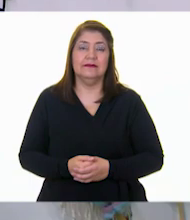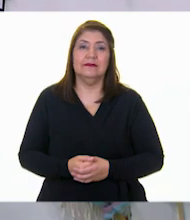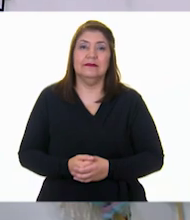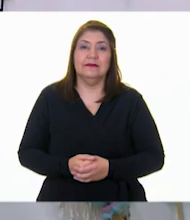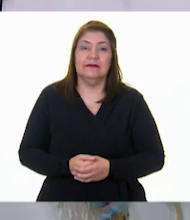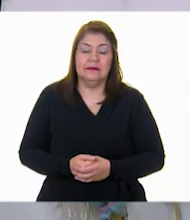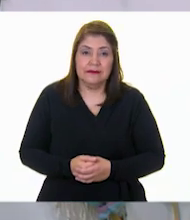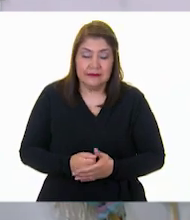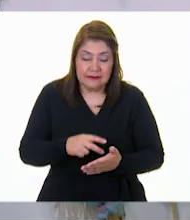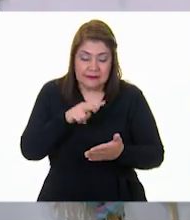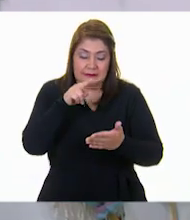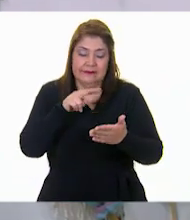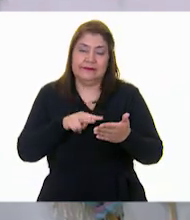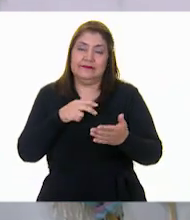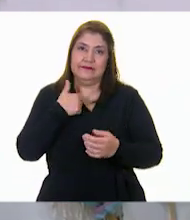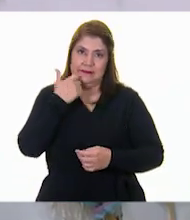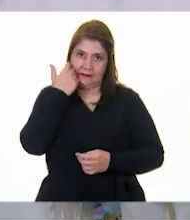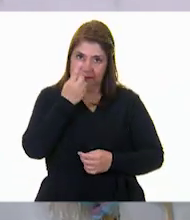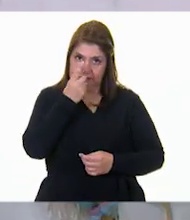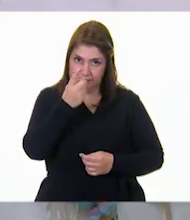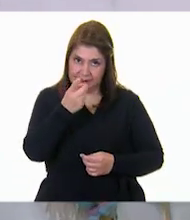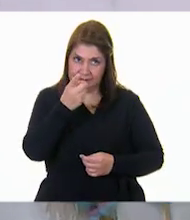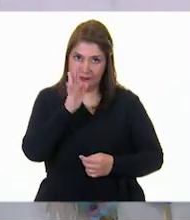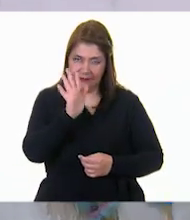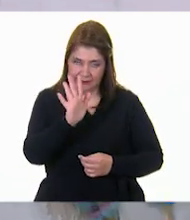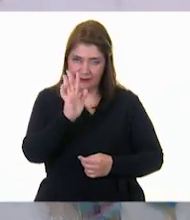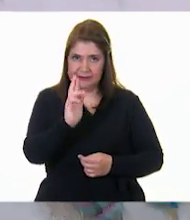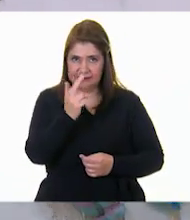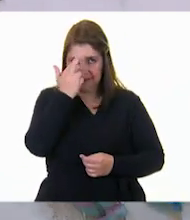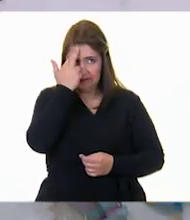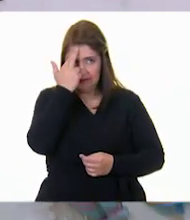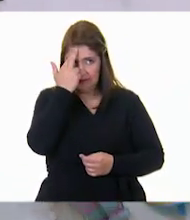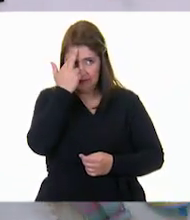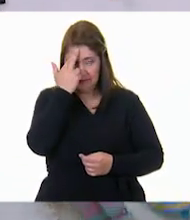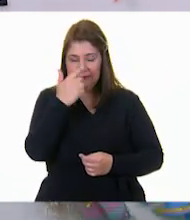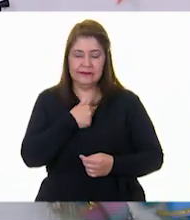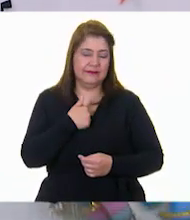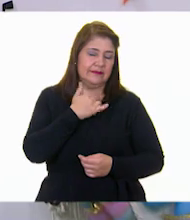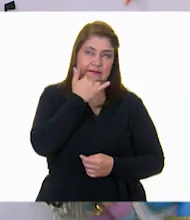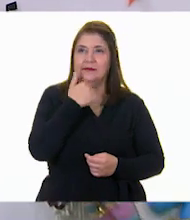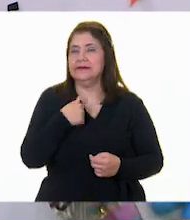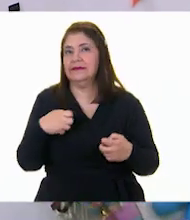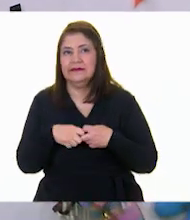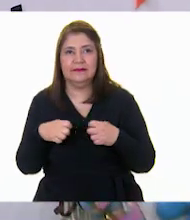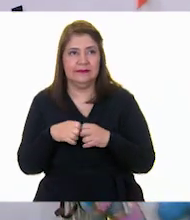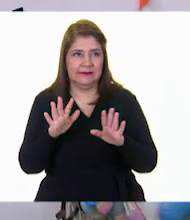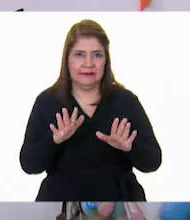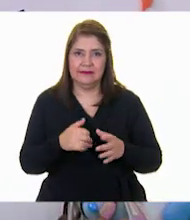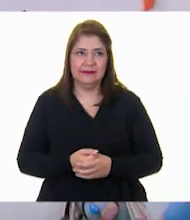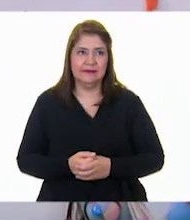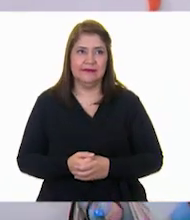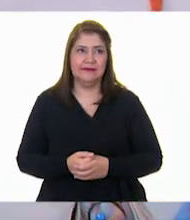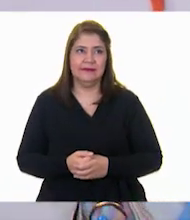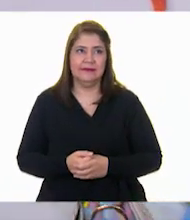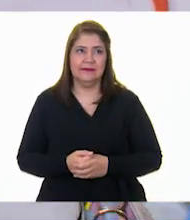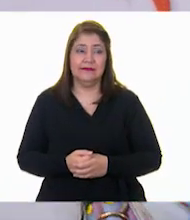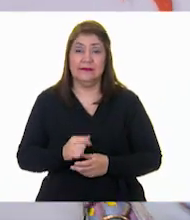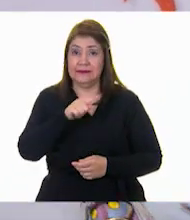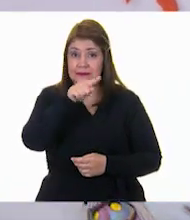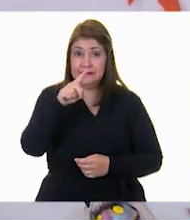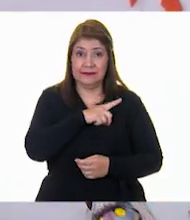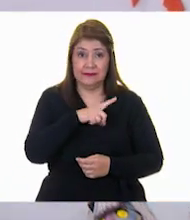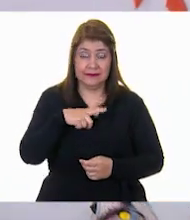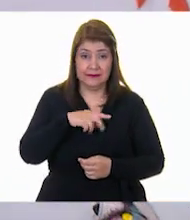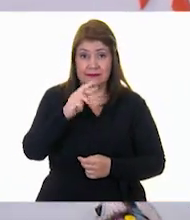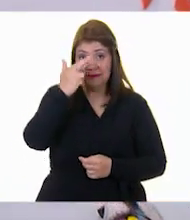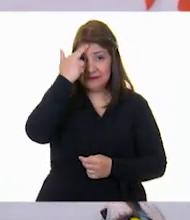Nuestra... Primero quiero decir que recuerden... A ver. Estoy muy nerviosa, espérense. ¡Oye! Recuerden